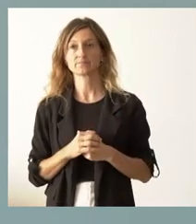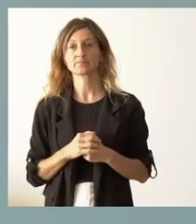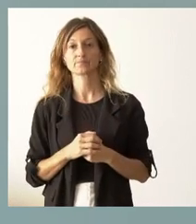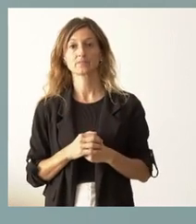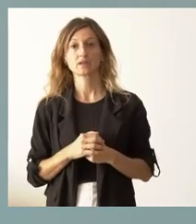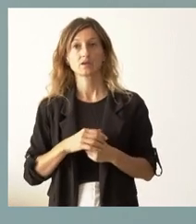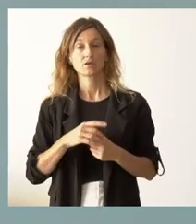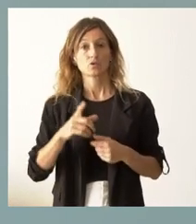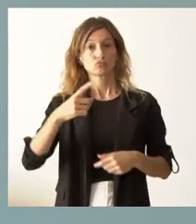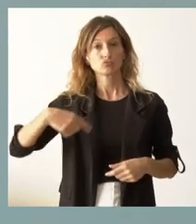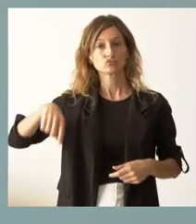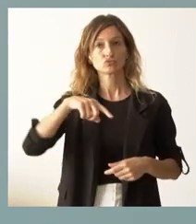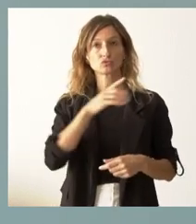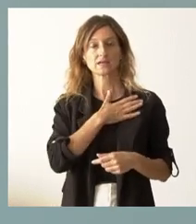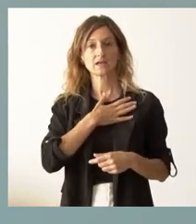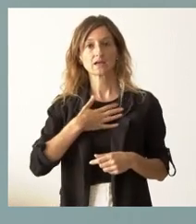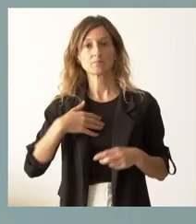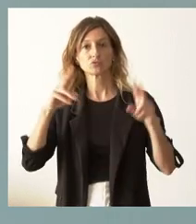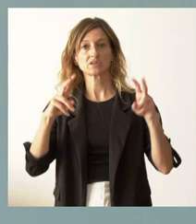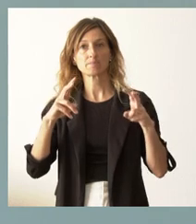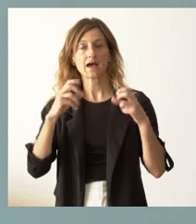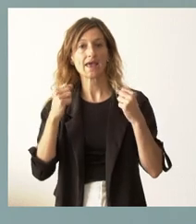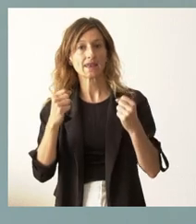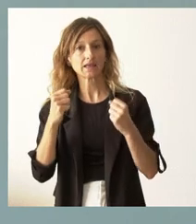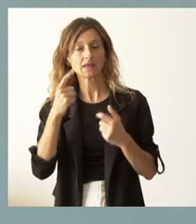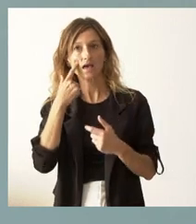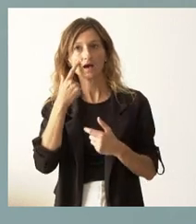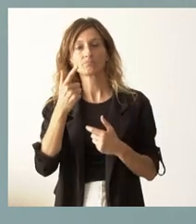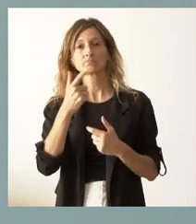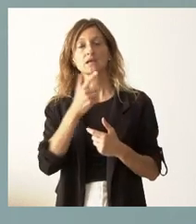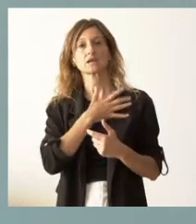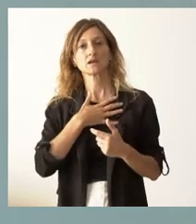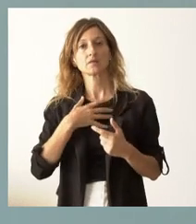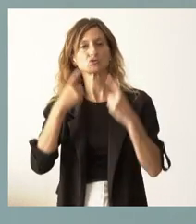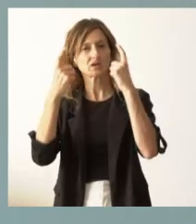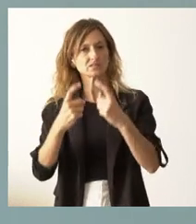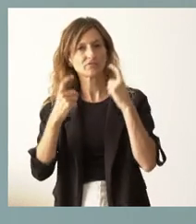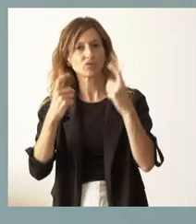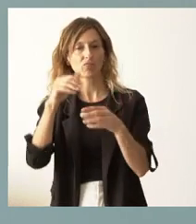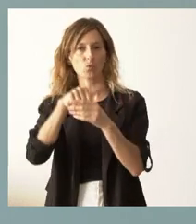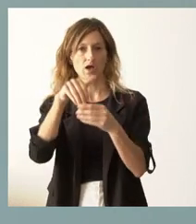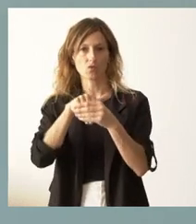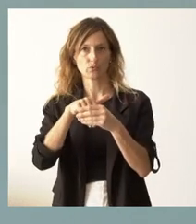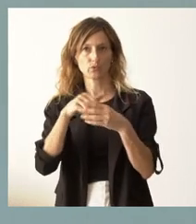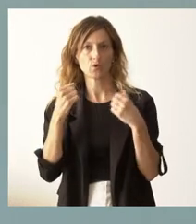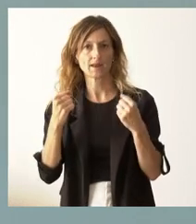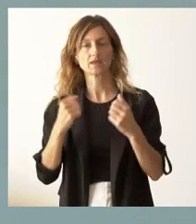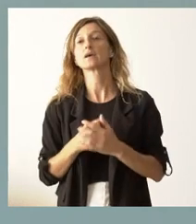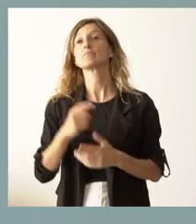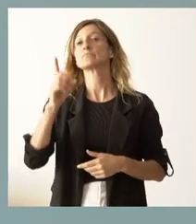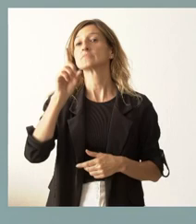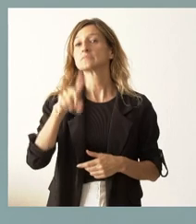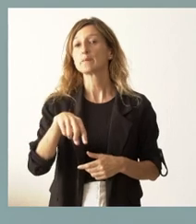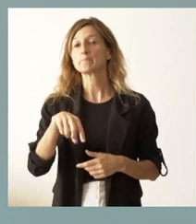nosotros estamos ahorrando mucho más en materia de energía y, por la cuenta que nos trae, claro que estamos haciendo un esfuerzo en ese ahorro energético y, por supuesto, también le